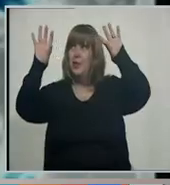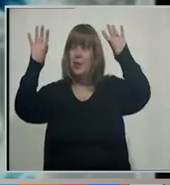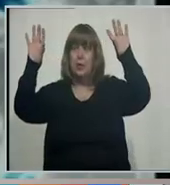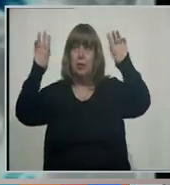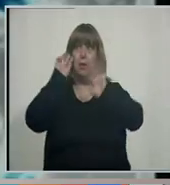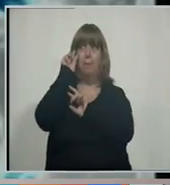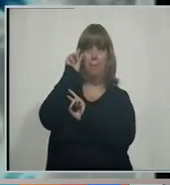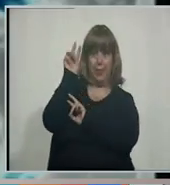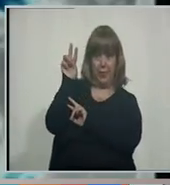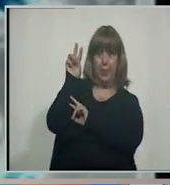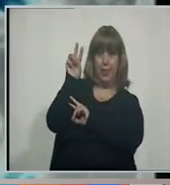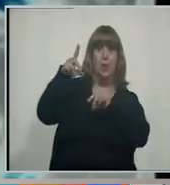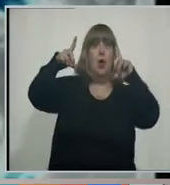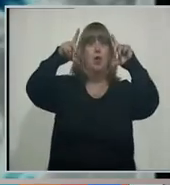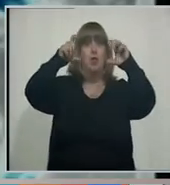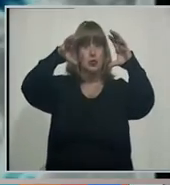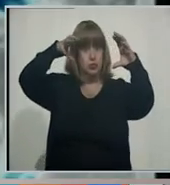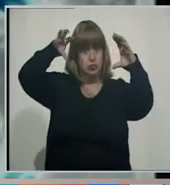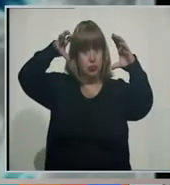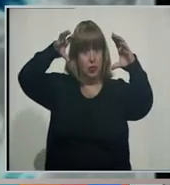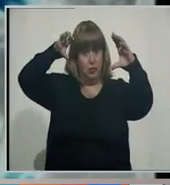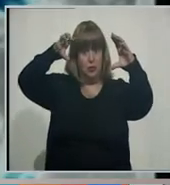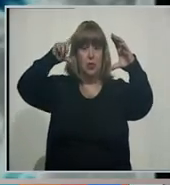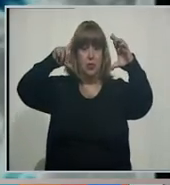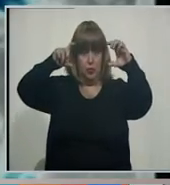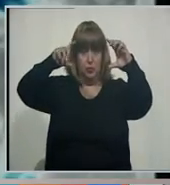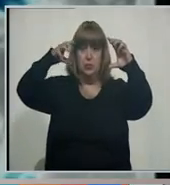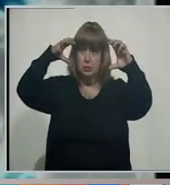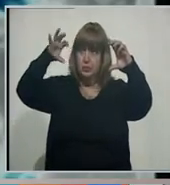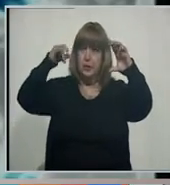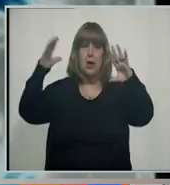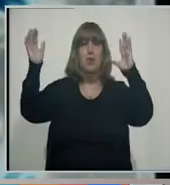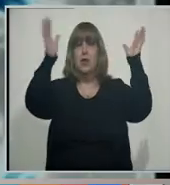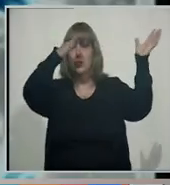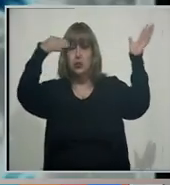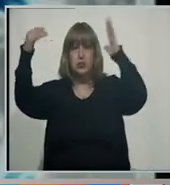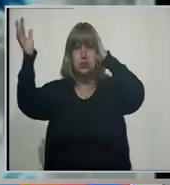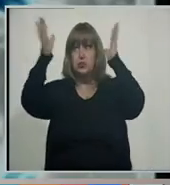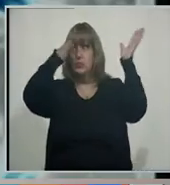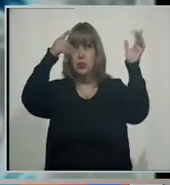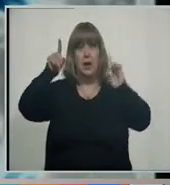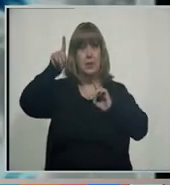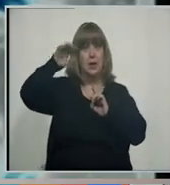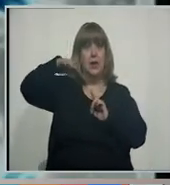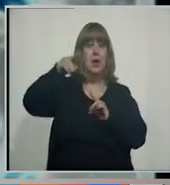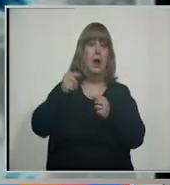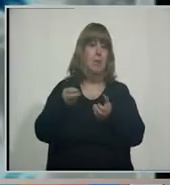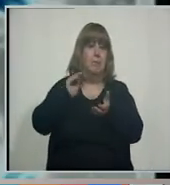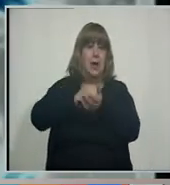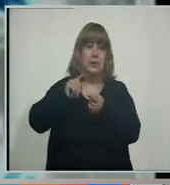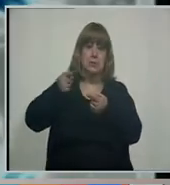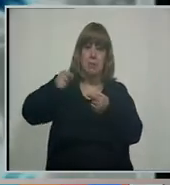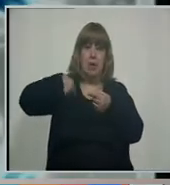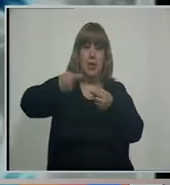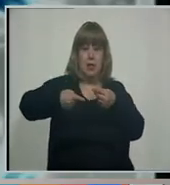observar en el análisis de la foto de satélite que el viento también es muy intenso. Esa situación se va a ir agravando día tras día, desde